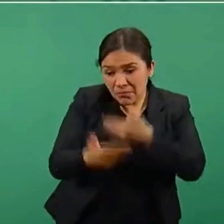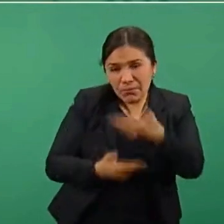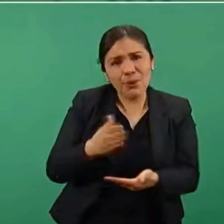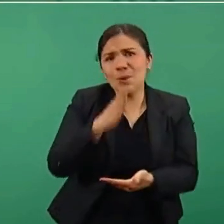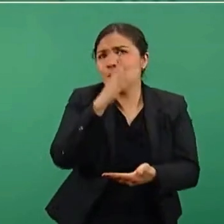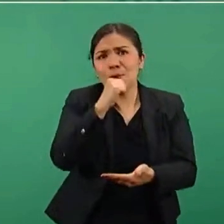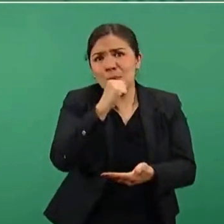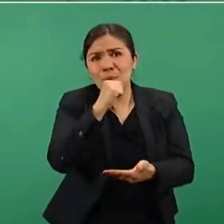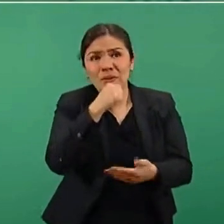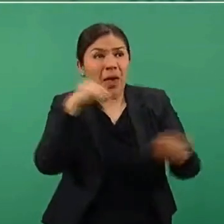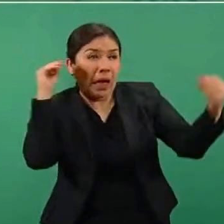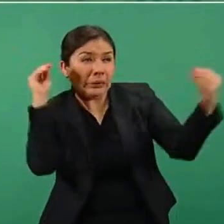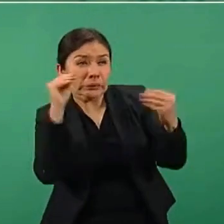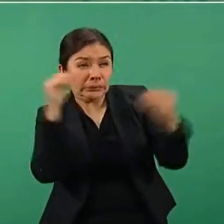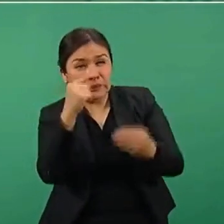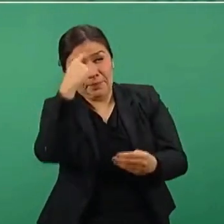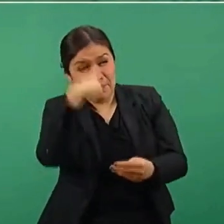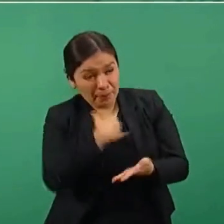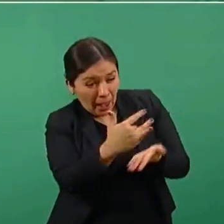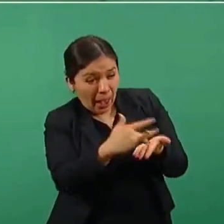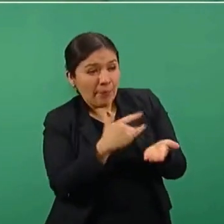los principios no se pueden negociar.